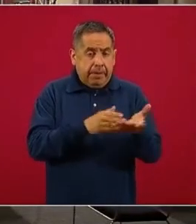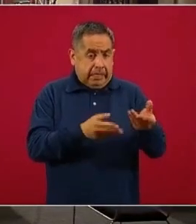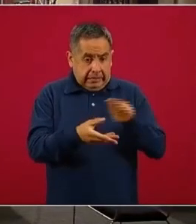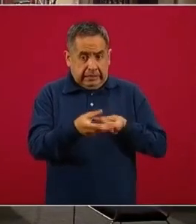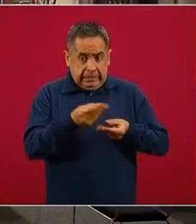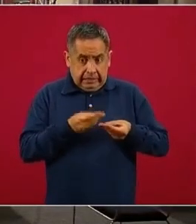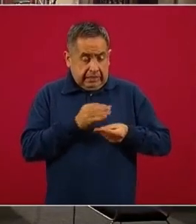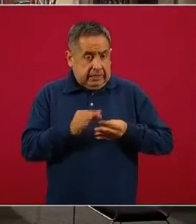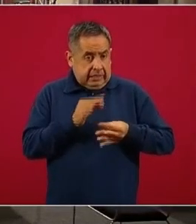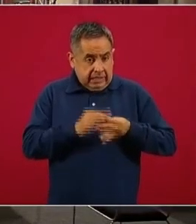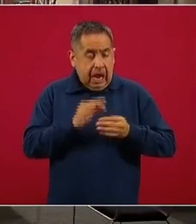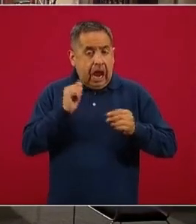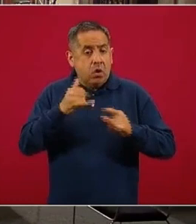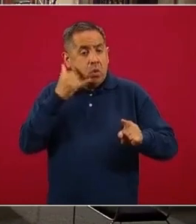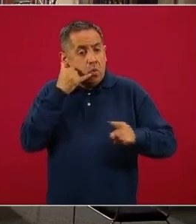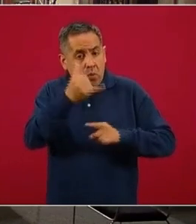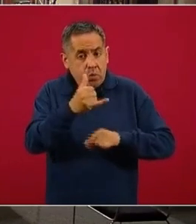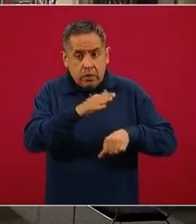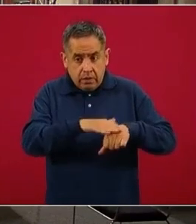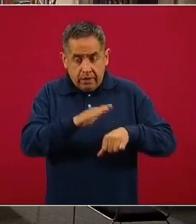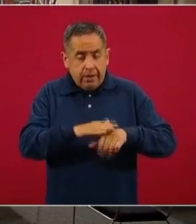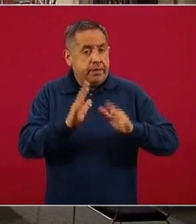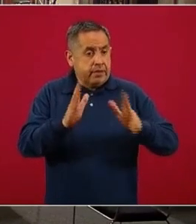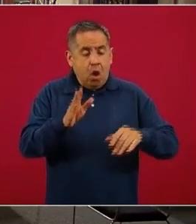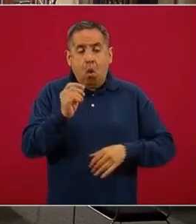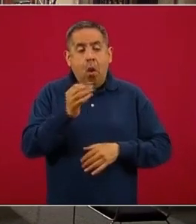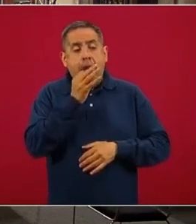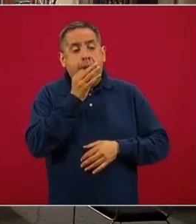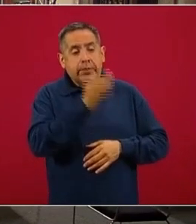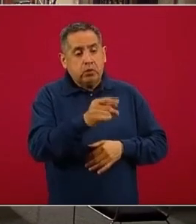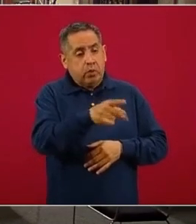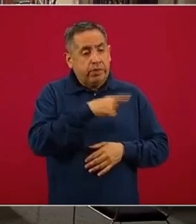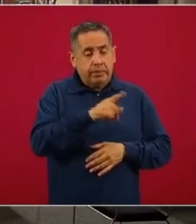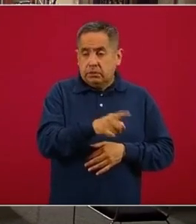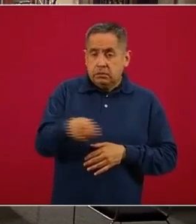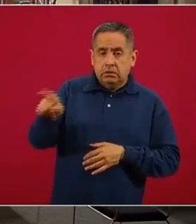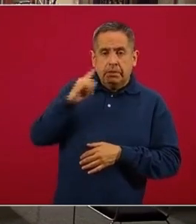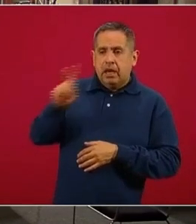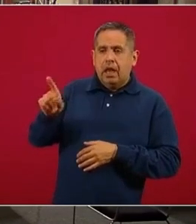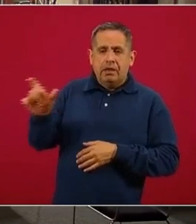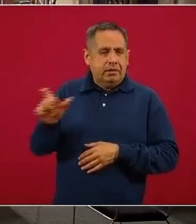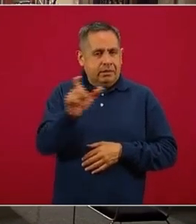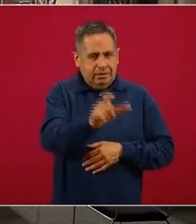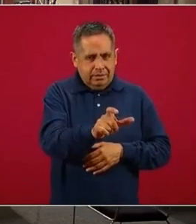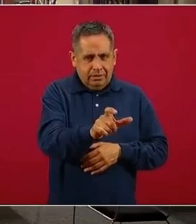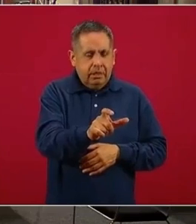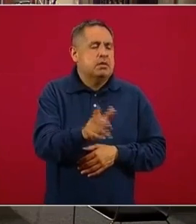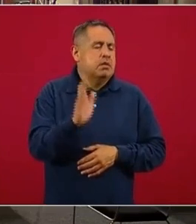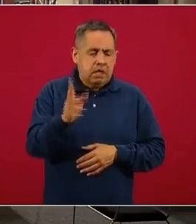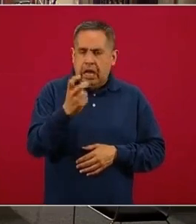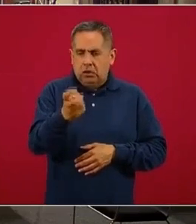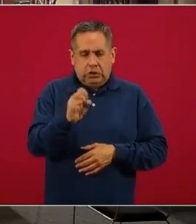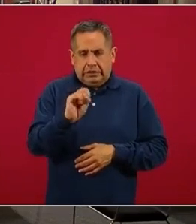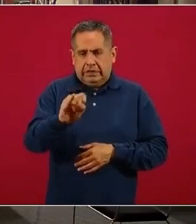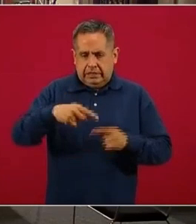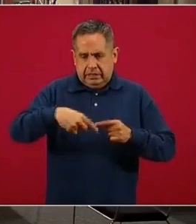y recibieron alguna llamada o incluso que ya están avisados de acudir a hacer la recepción de su tarjeta del Banco del Bienestar, esos